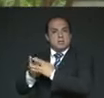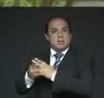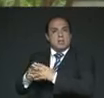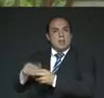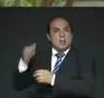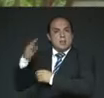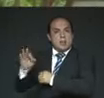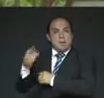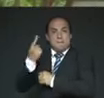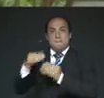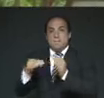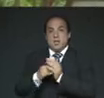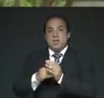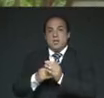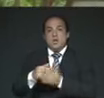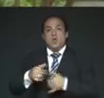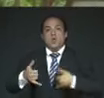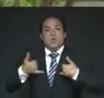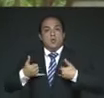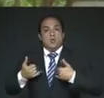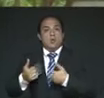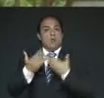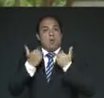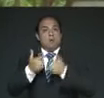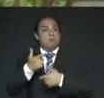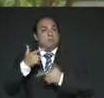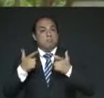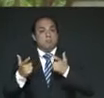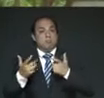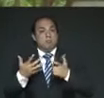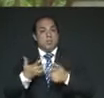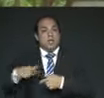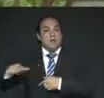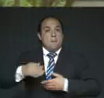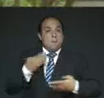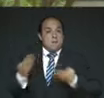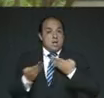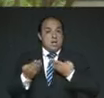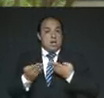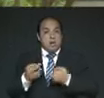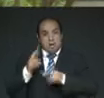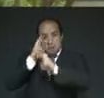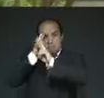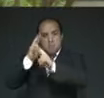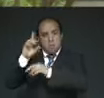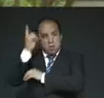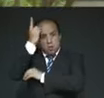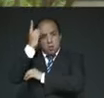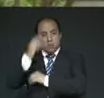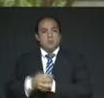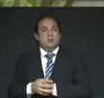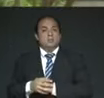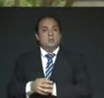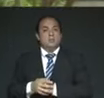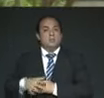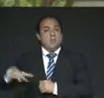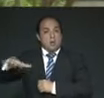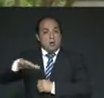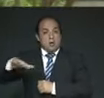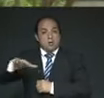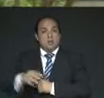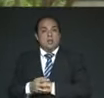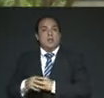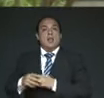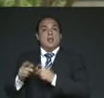mientras bailaban en honor de sus dioses en el patio del Templo Mayor. Alvarado fue el autor intelectual